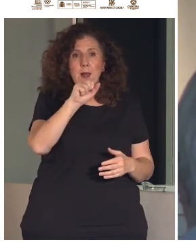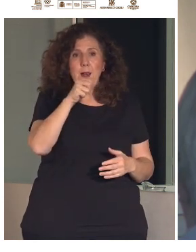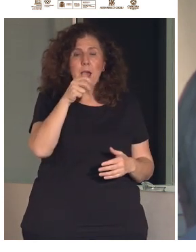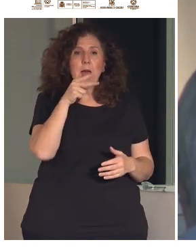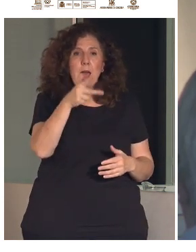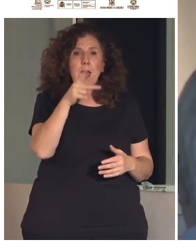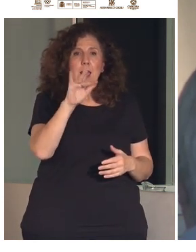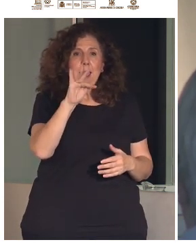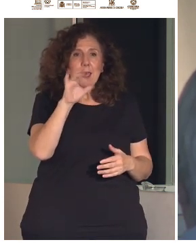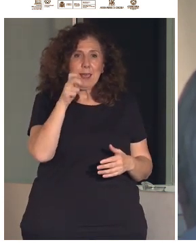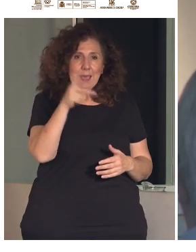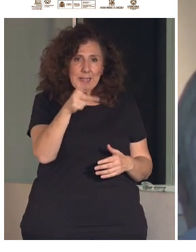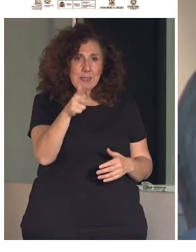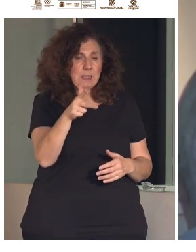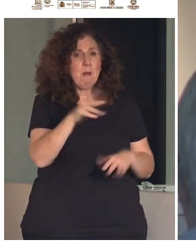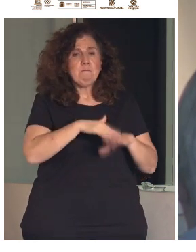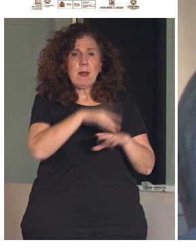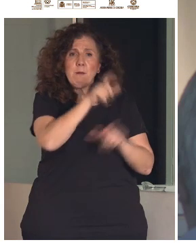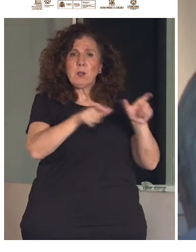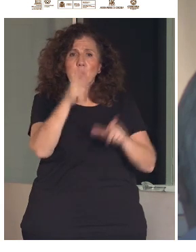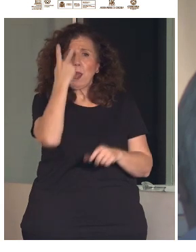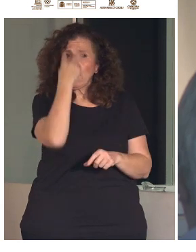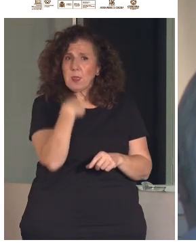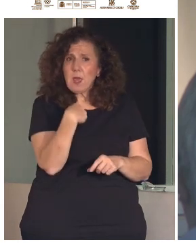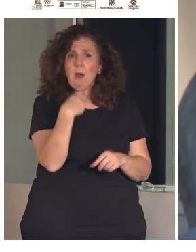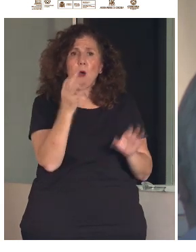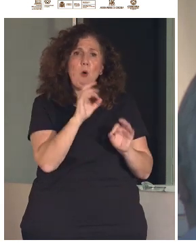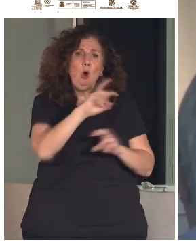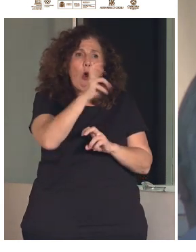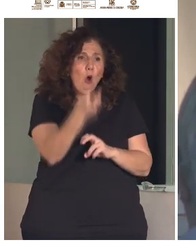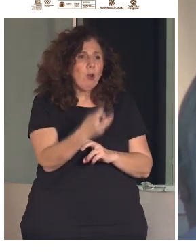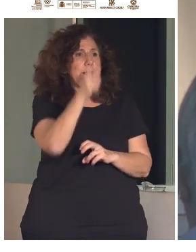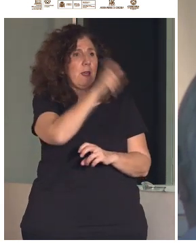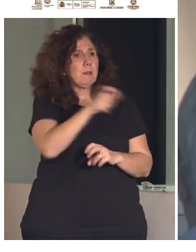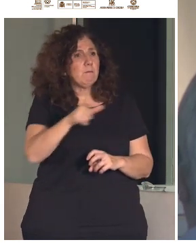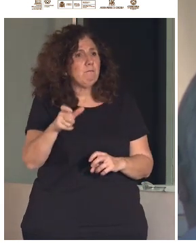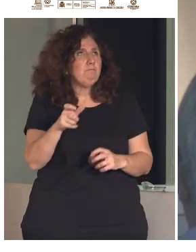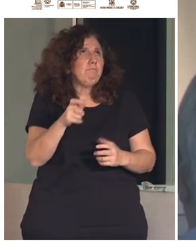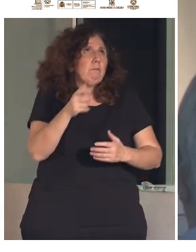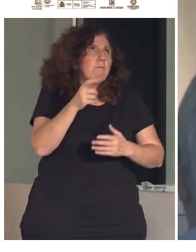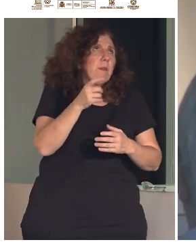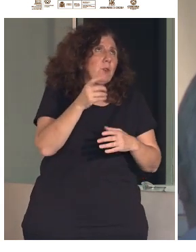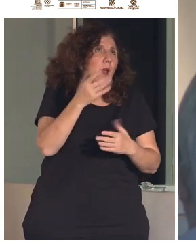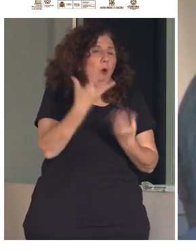personas ciegas con discapacidad visual u otras dificultades para acceder al texto impreso.